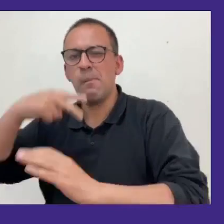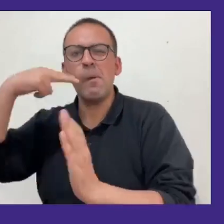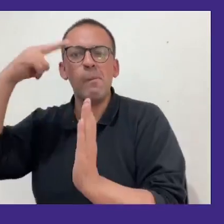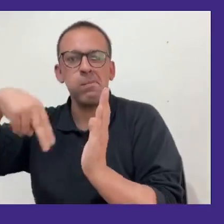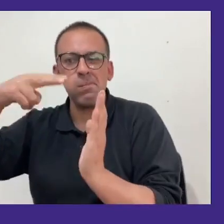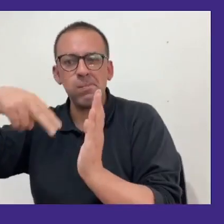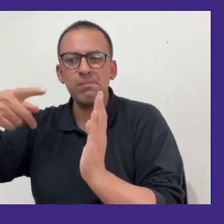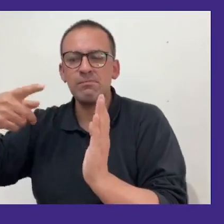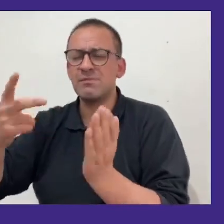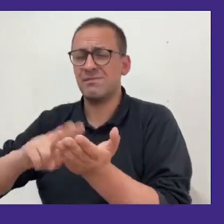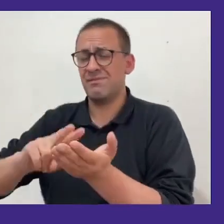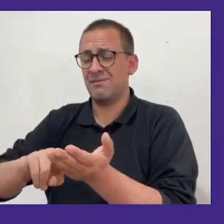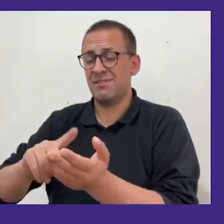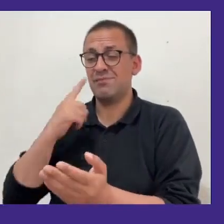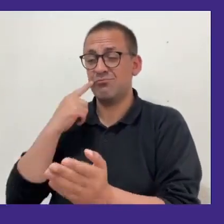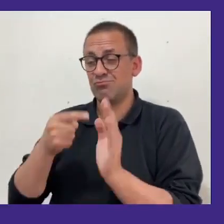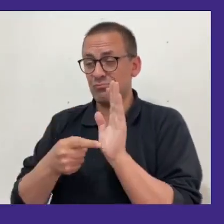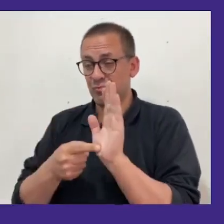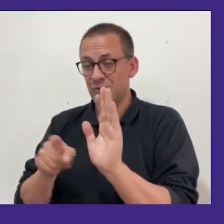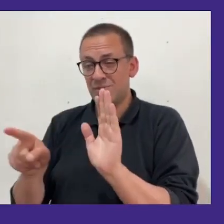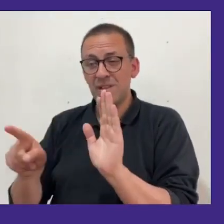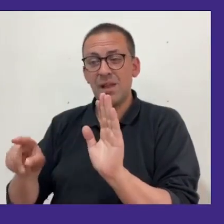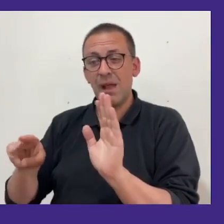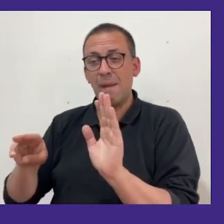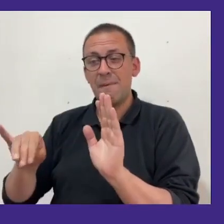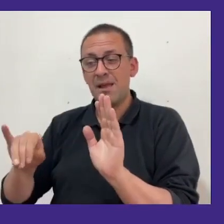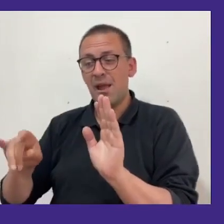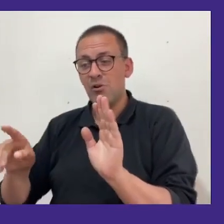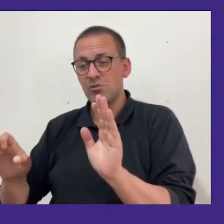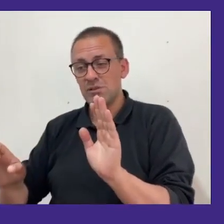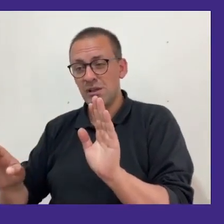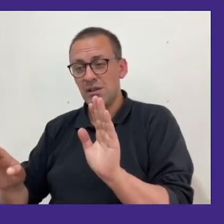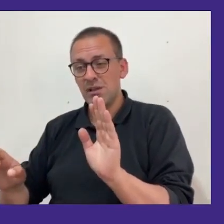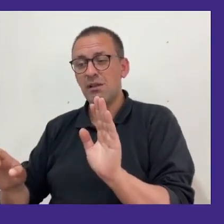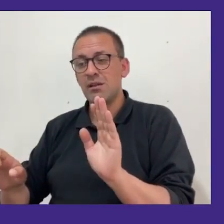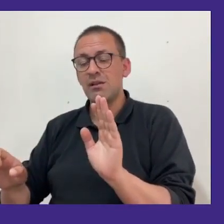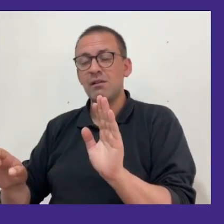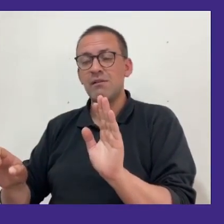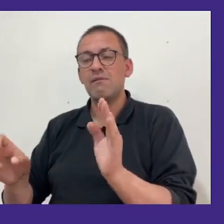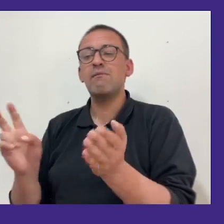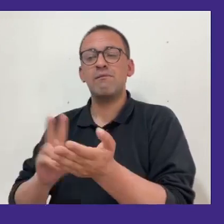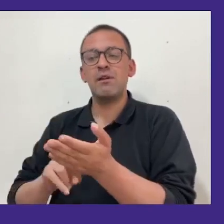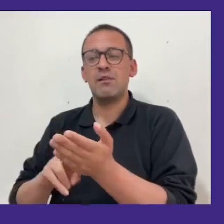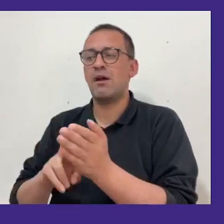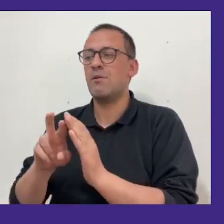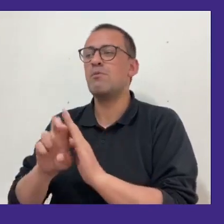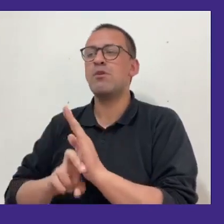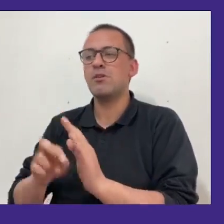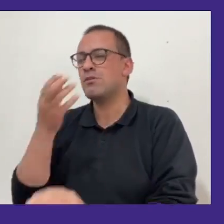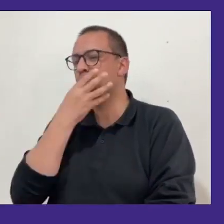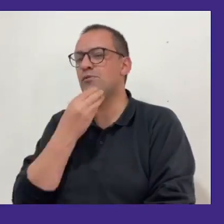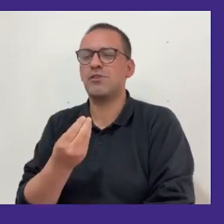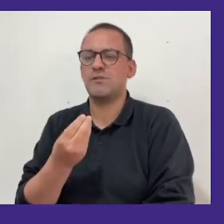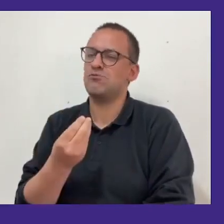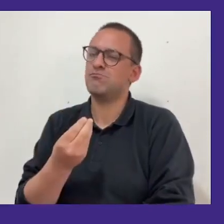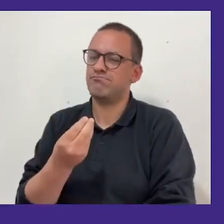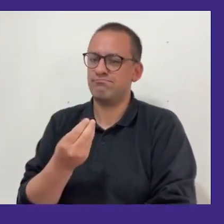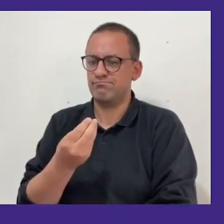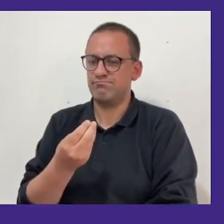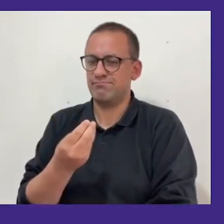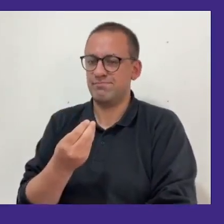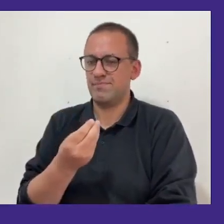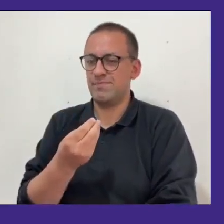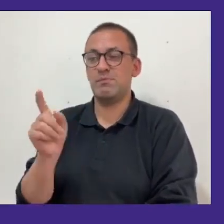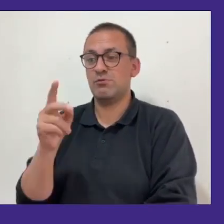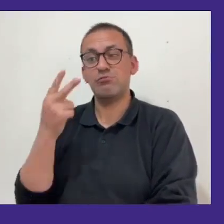creo que lo que acaba de mostrar María José es es un proyecto muy bonito que yo espero que quienes están